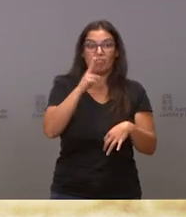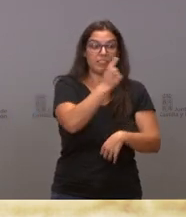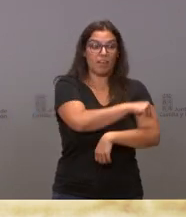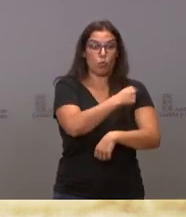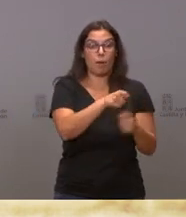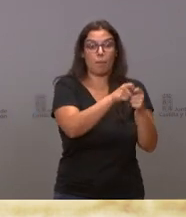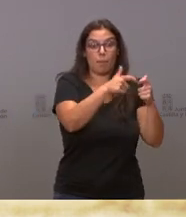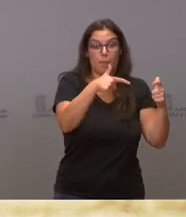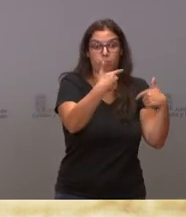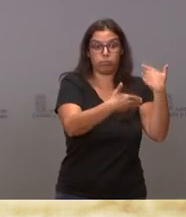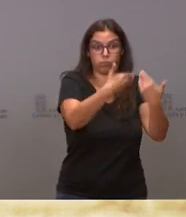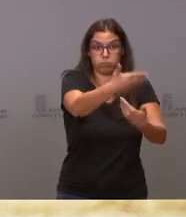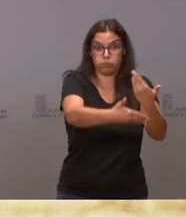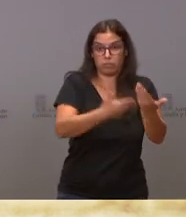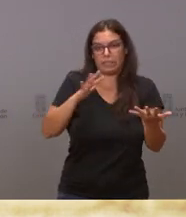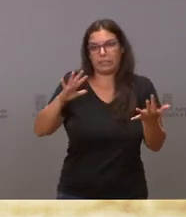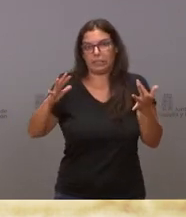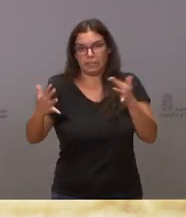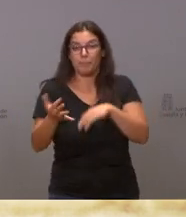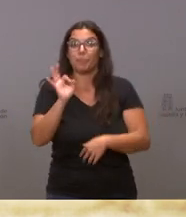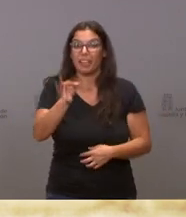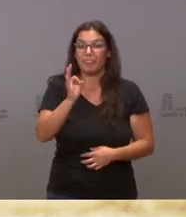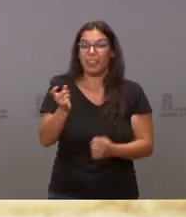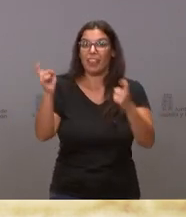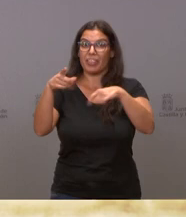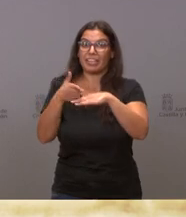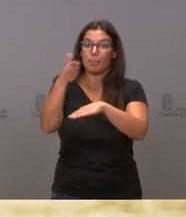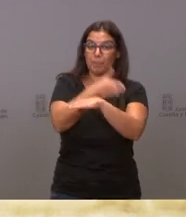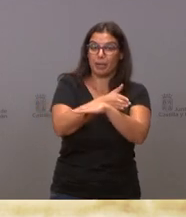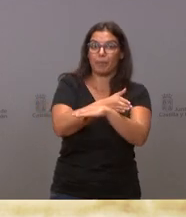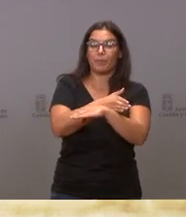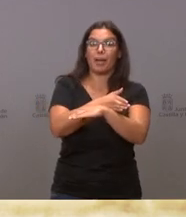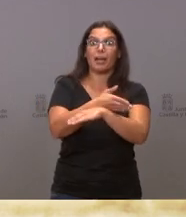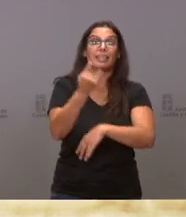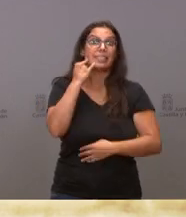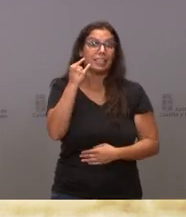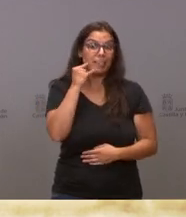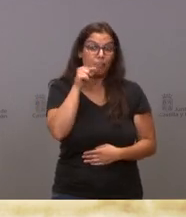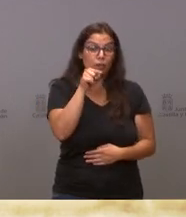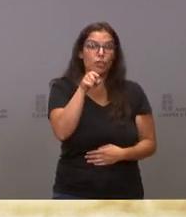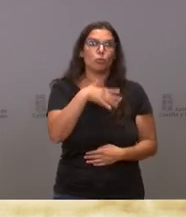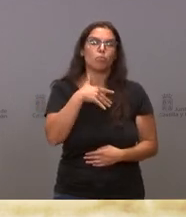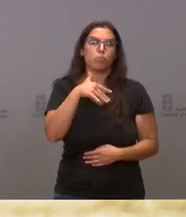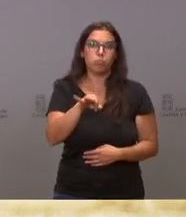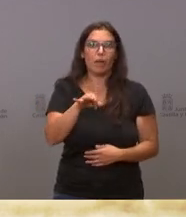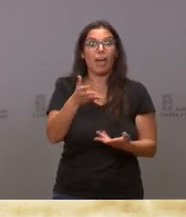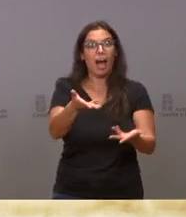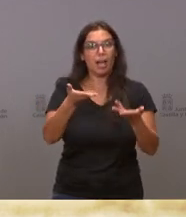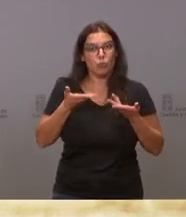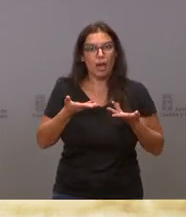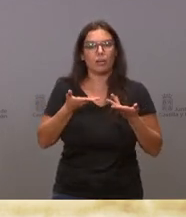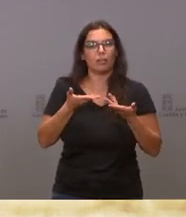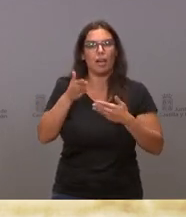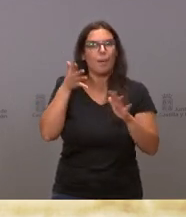de vacunación. Aunque, bueno, es verdad que la cita previa telefónica yo creo que es algo que puede ayudar y puede